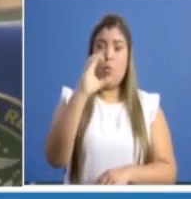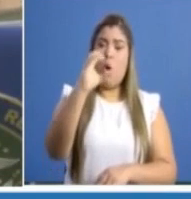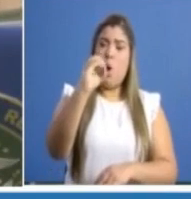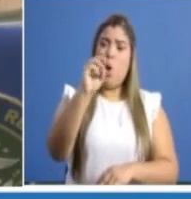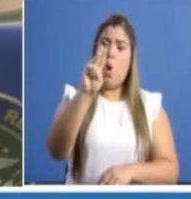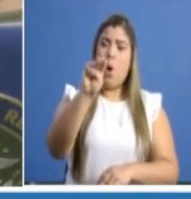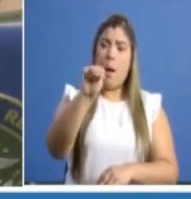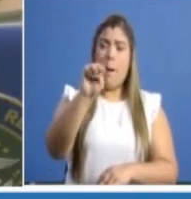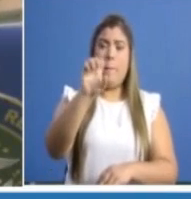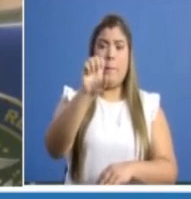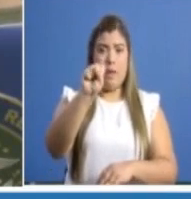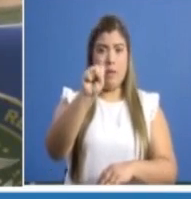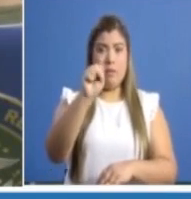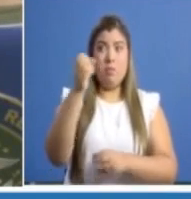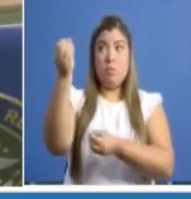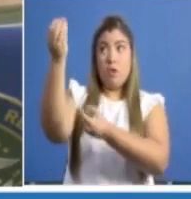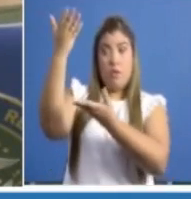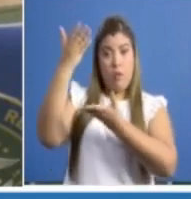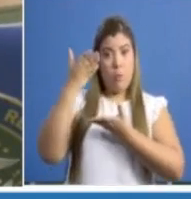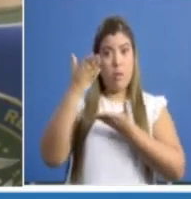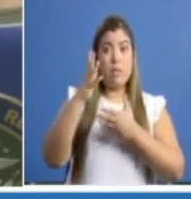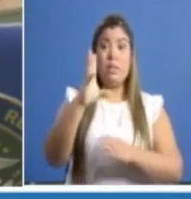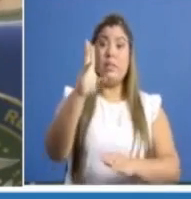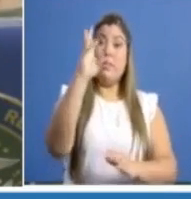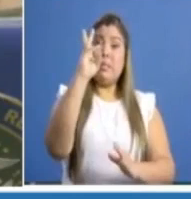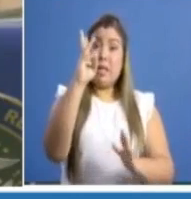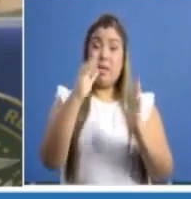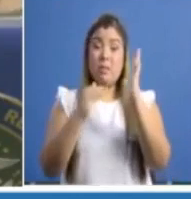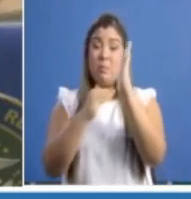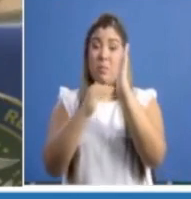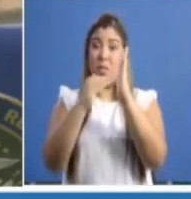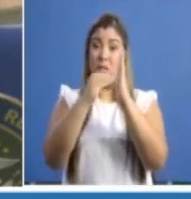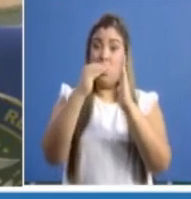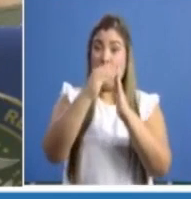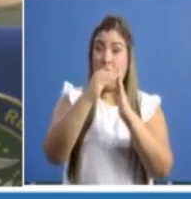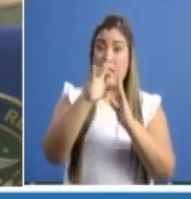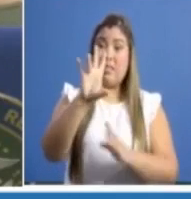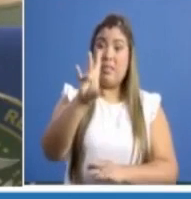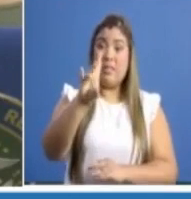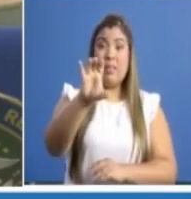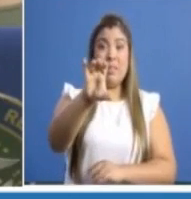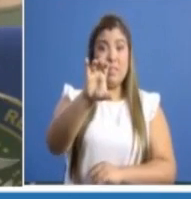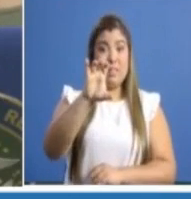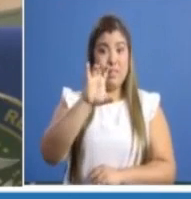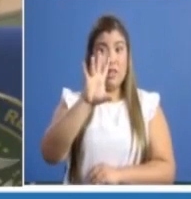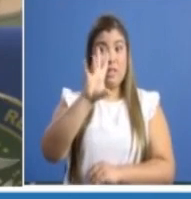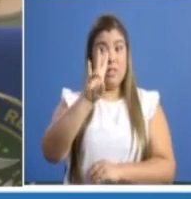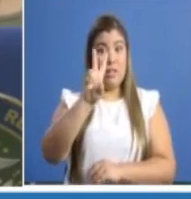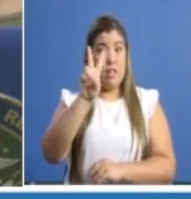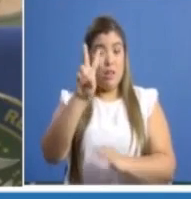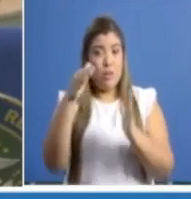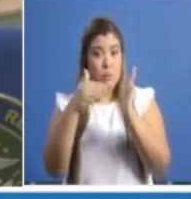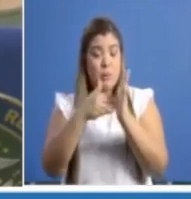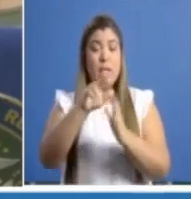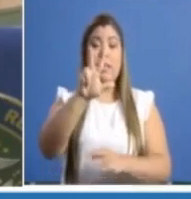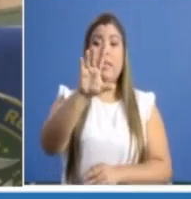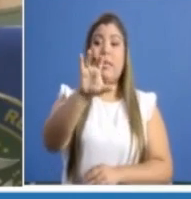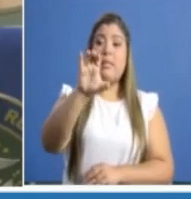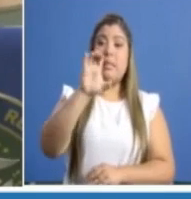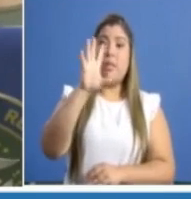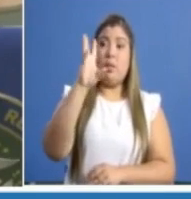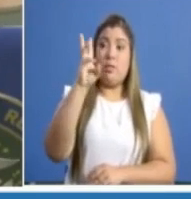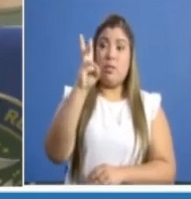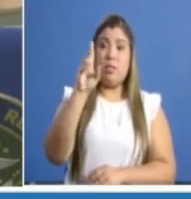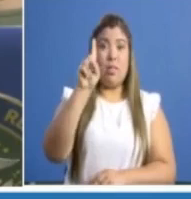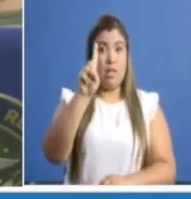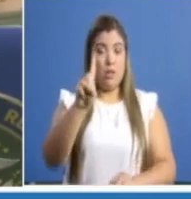reporta 6.772.361